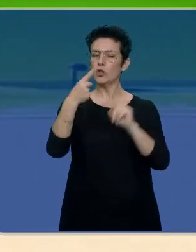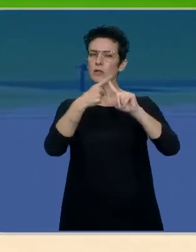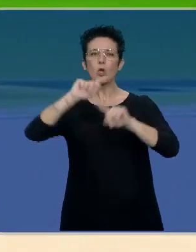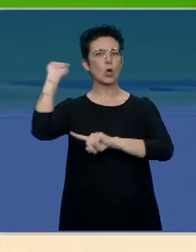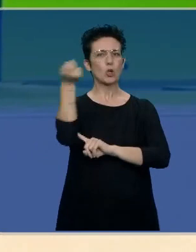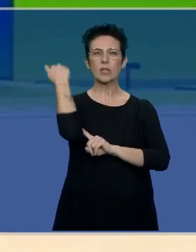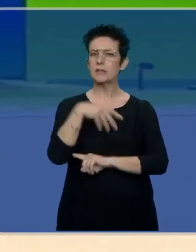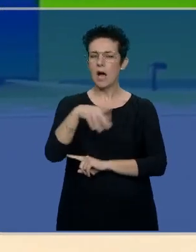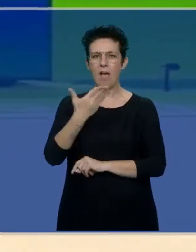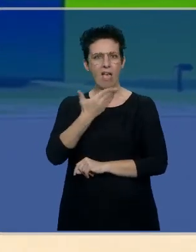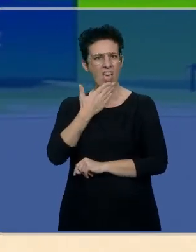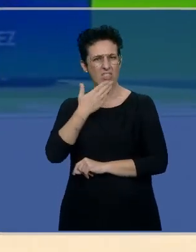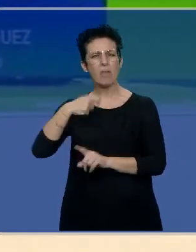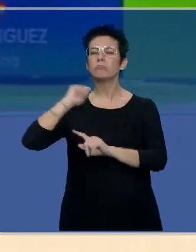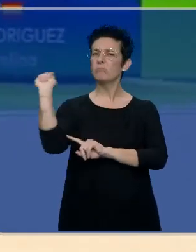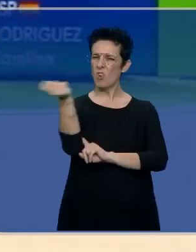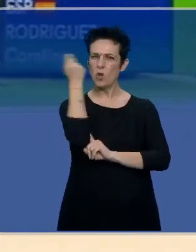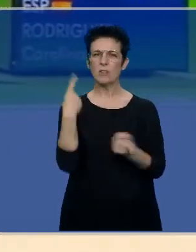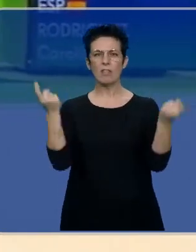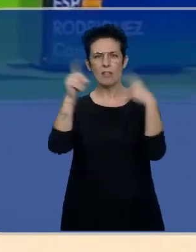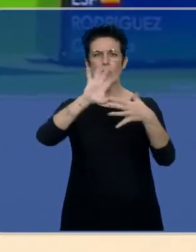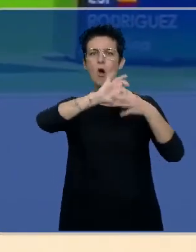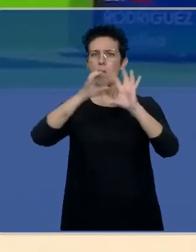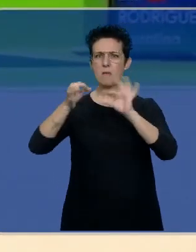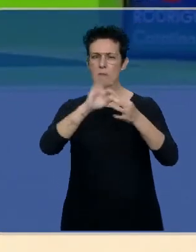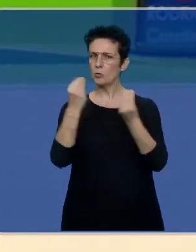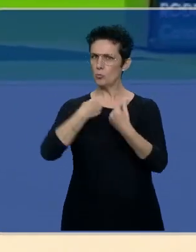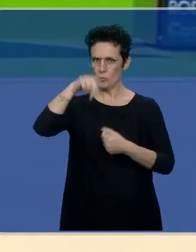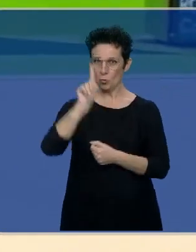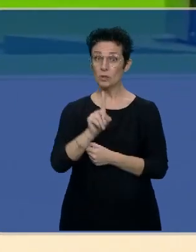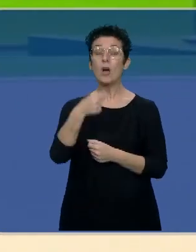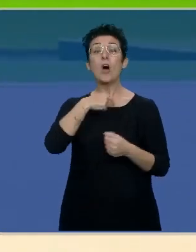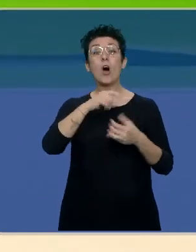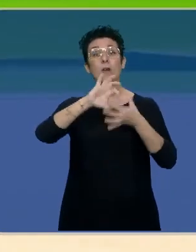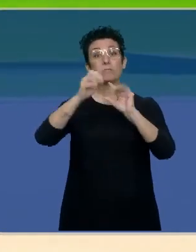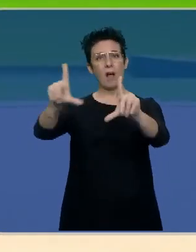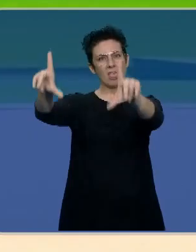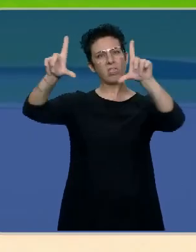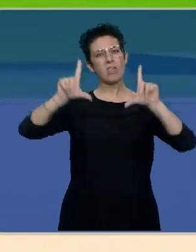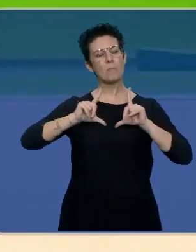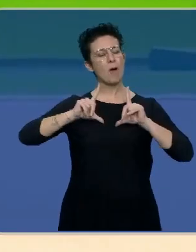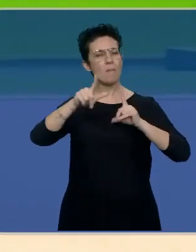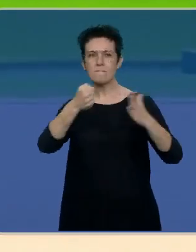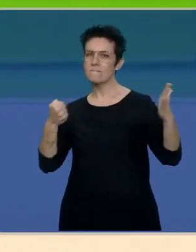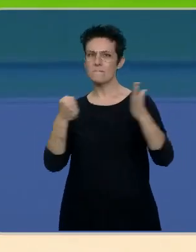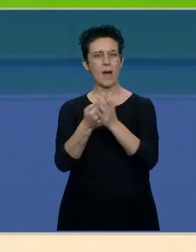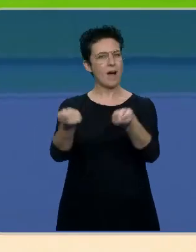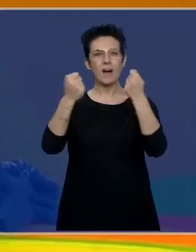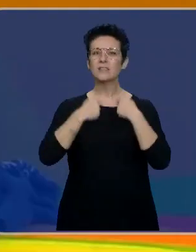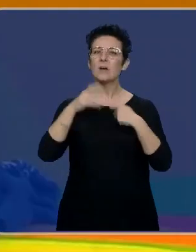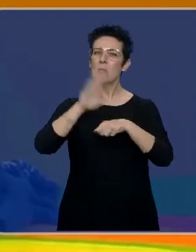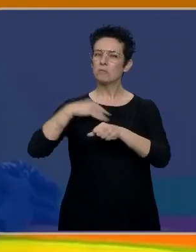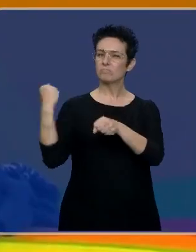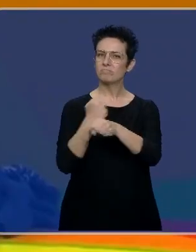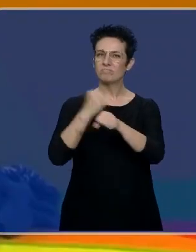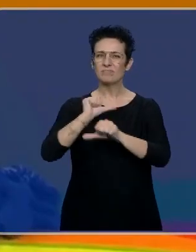longeva del mundo en disputar una cita olímpica. El diploma olímpico fue el colofón a una trayectoria marcada por su